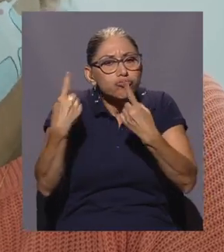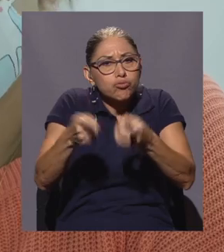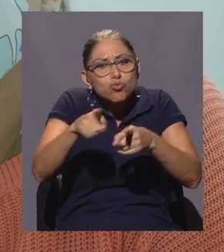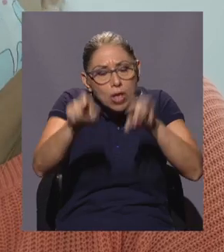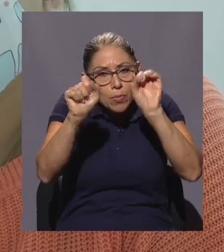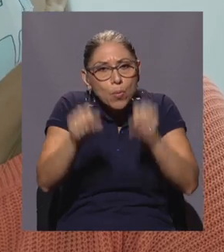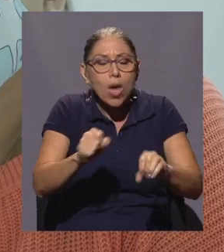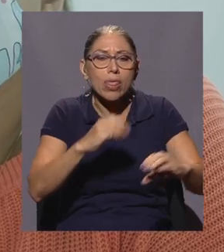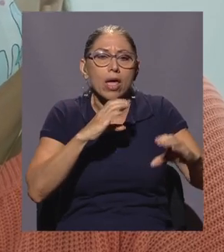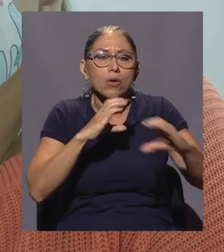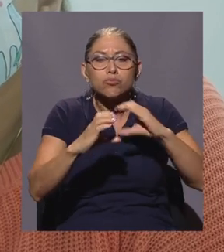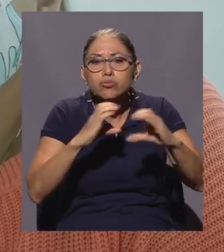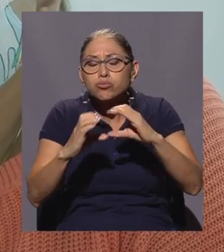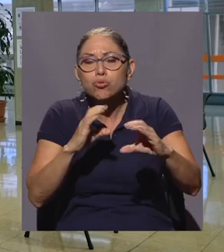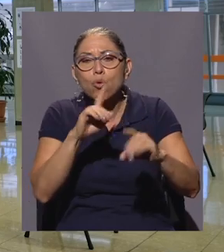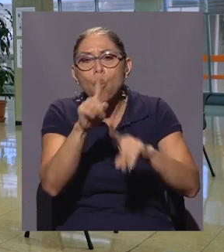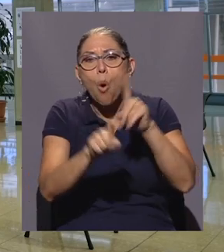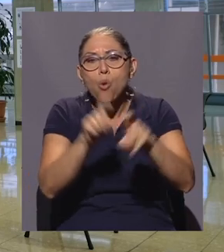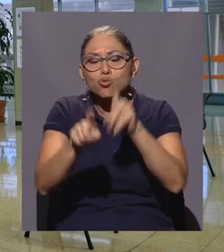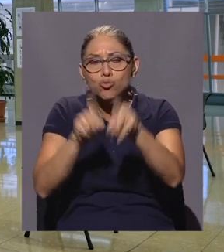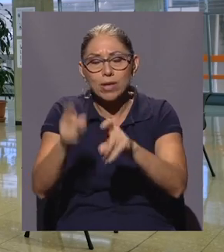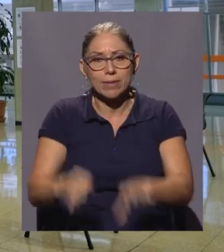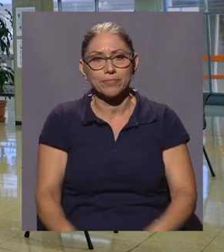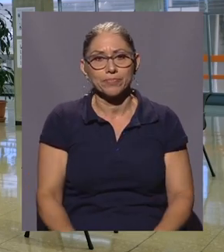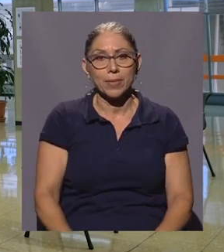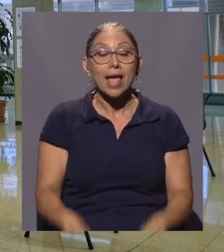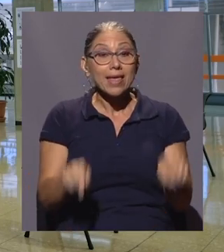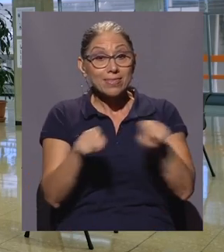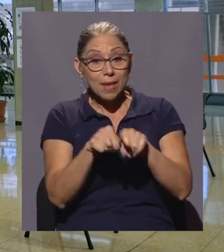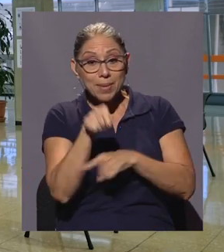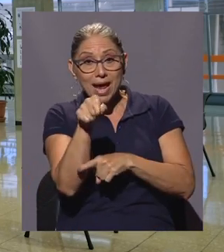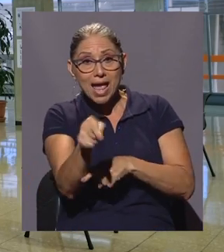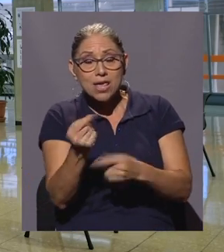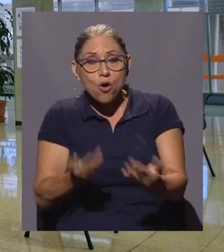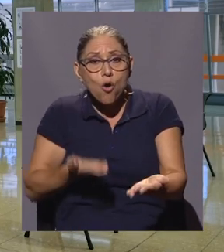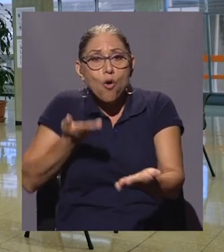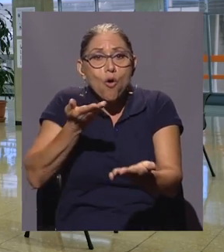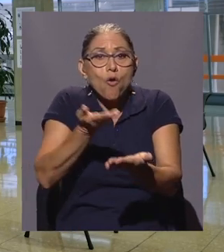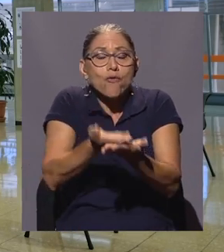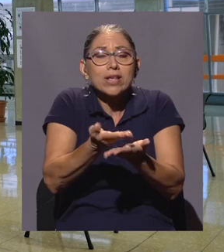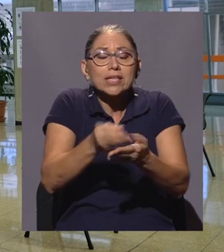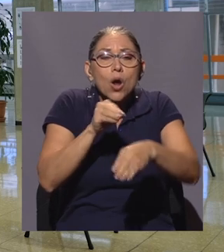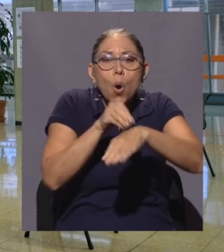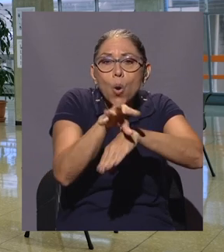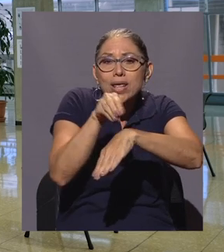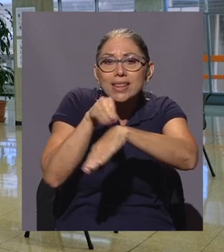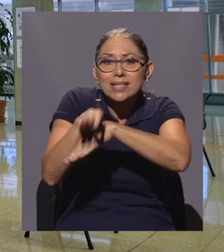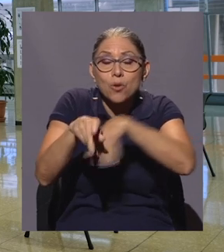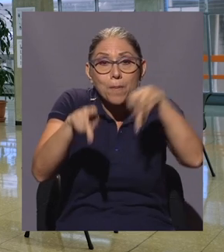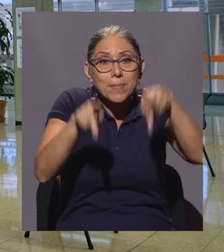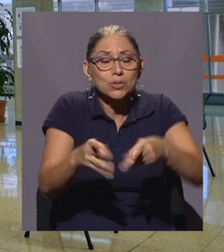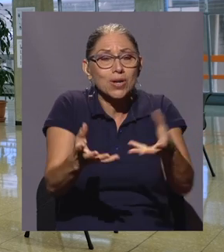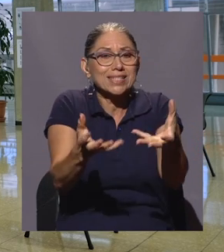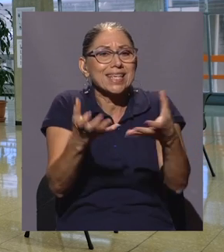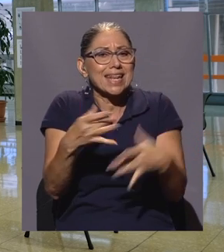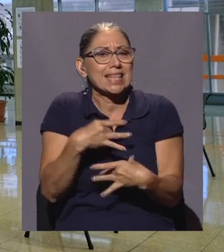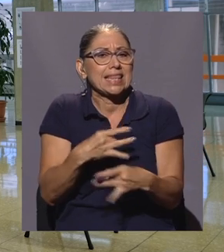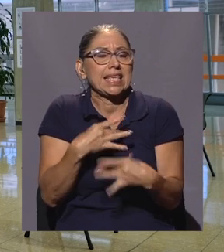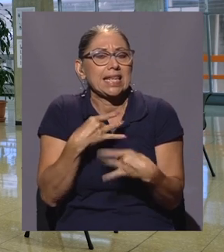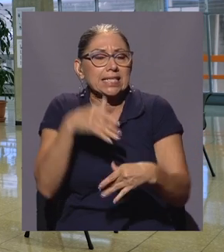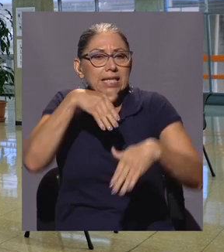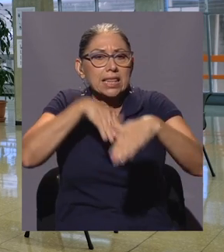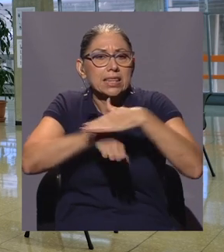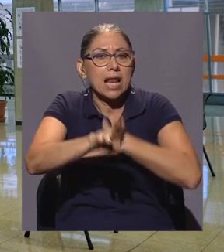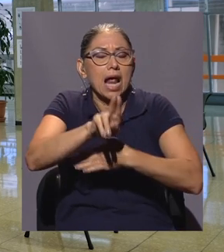las consultas respectivas. Por estos espacios, también se ofrece el servicio de orientación a la población interesada en cursar estudios en la